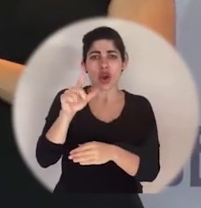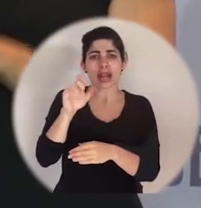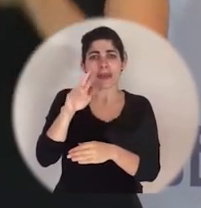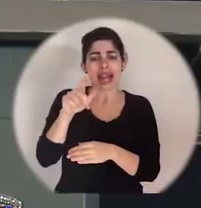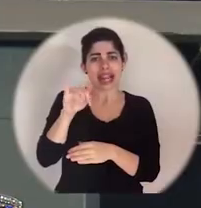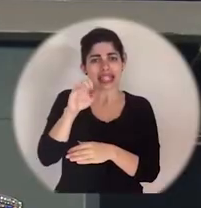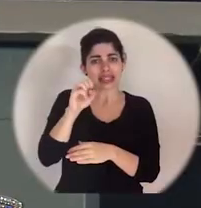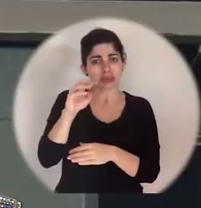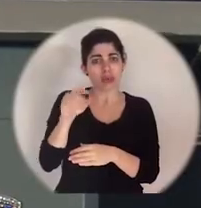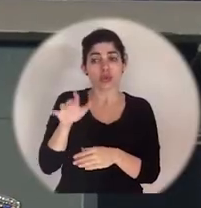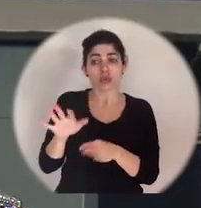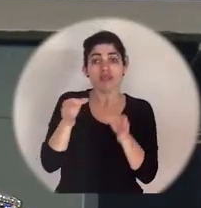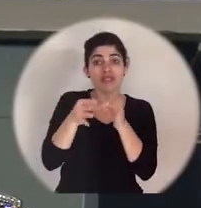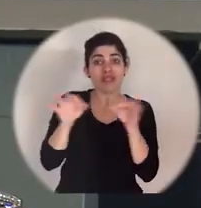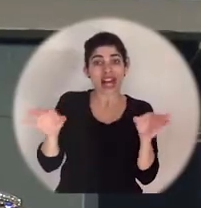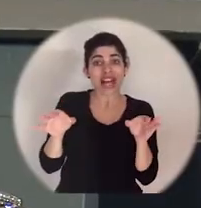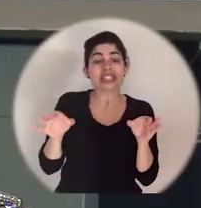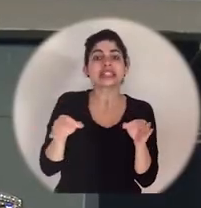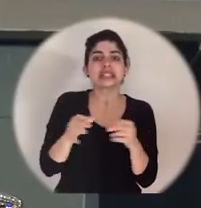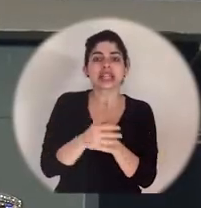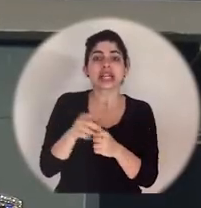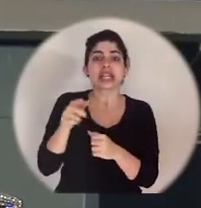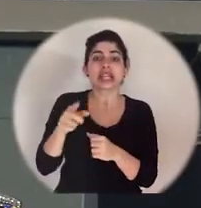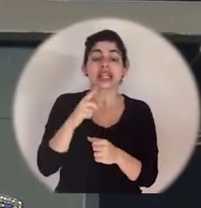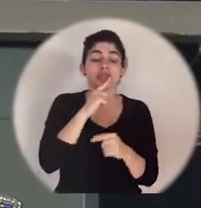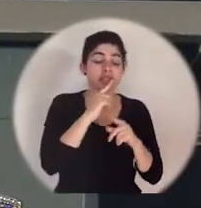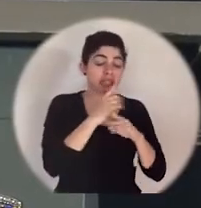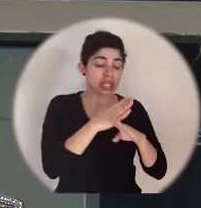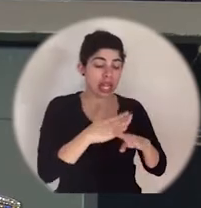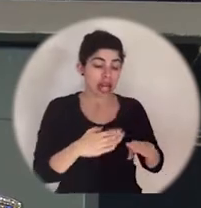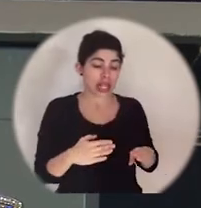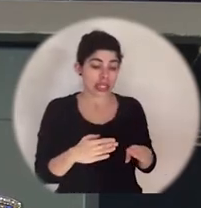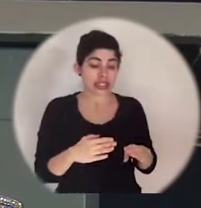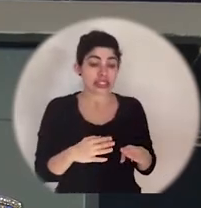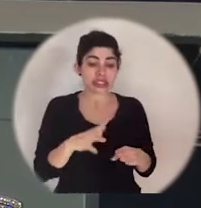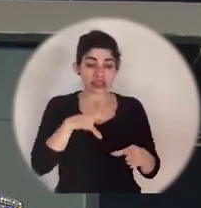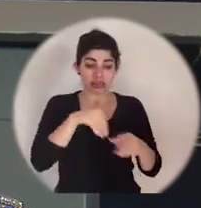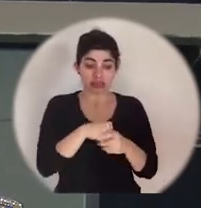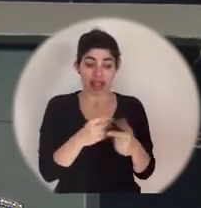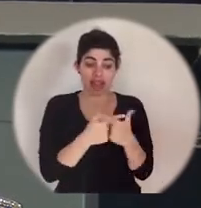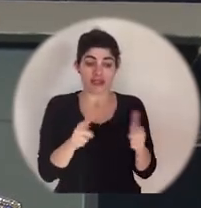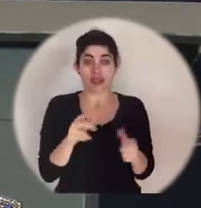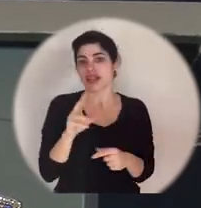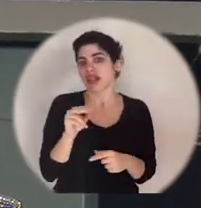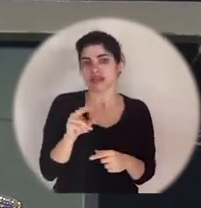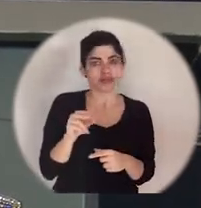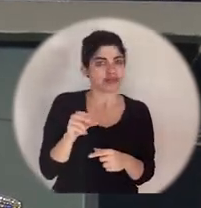Uno de sus lemas era, en el silencio no mora la libertad.